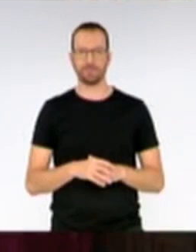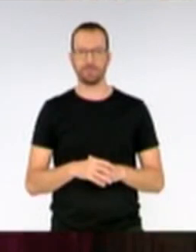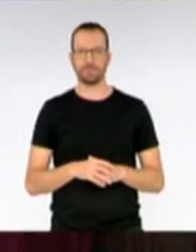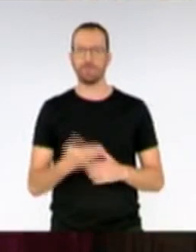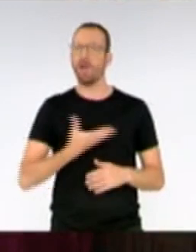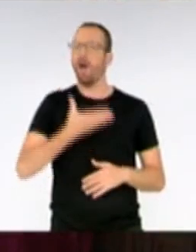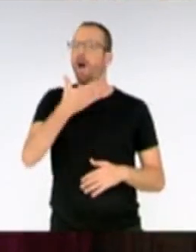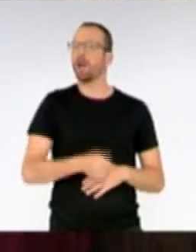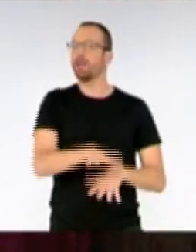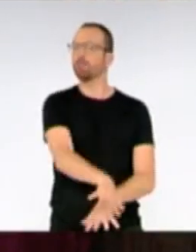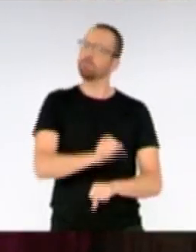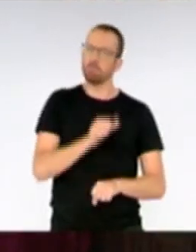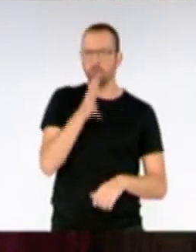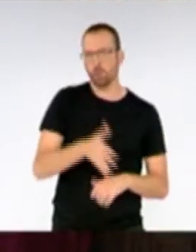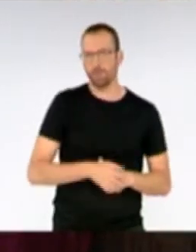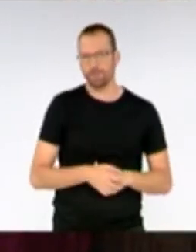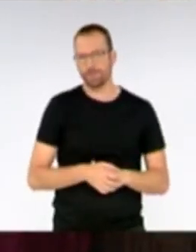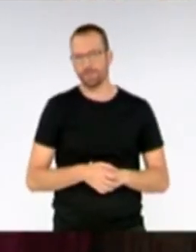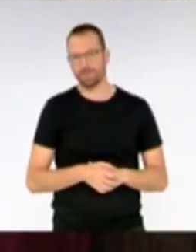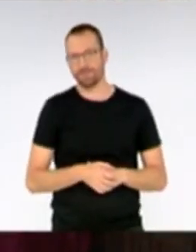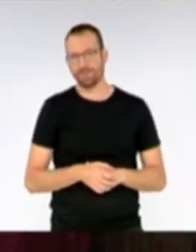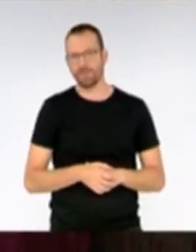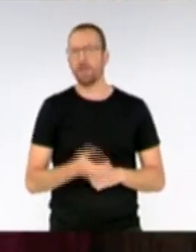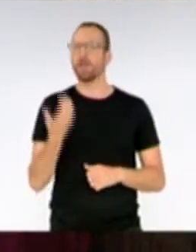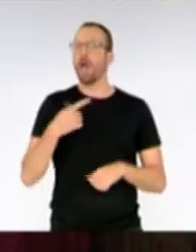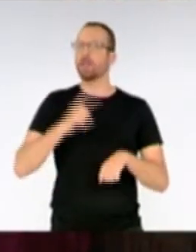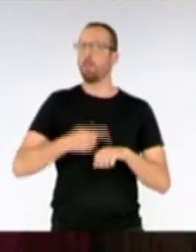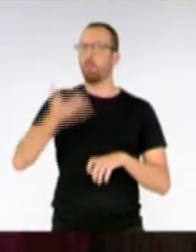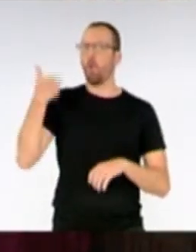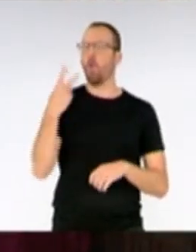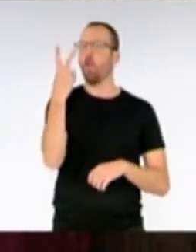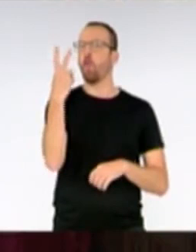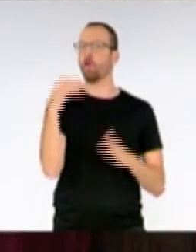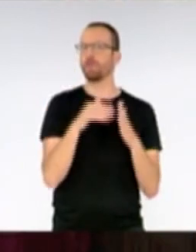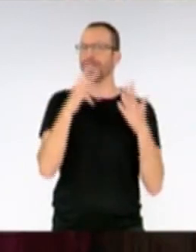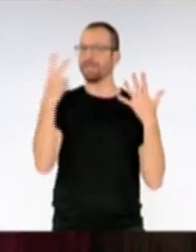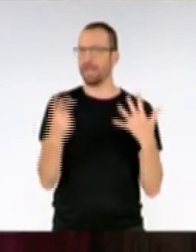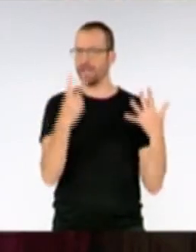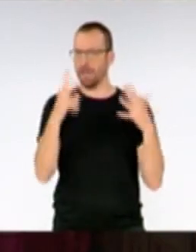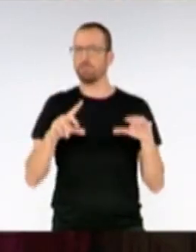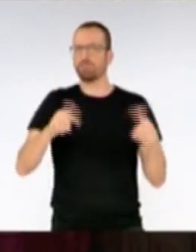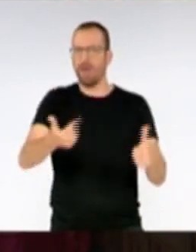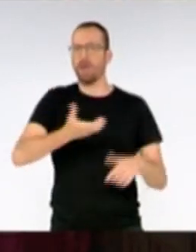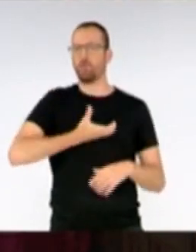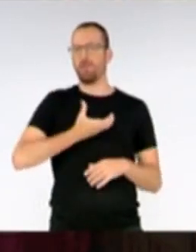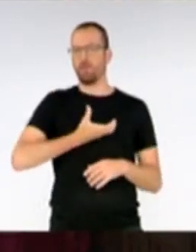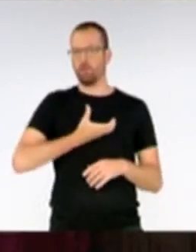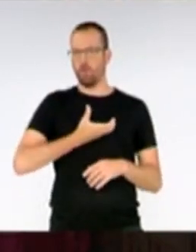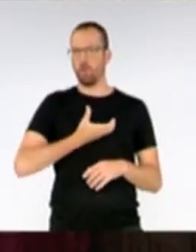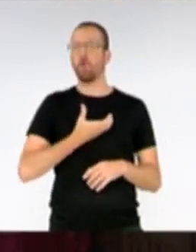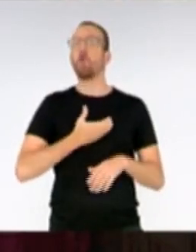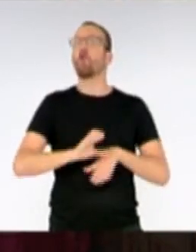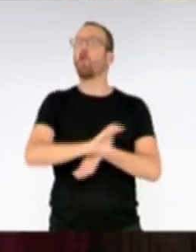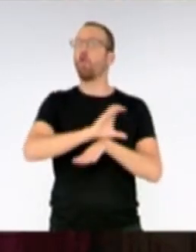¿Por qué quieres ser alcalde? Hace ya unos años, en el 2007, empecé en el Ayuntamiento de Santa Cruz de la Palma como